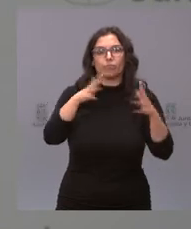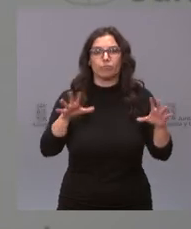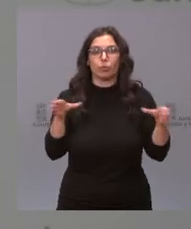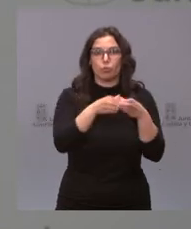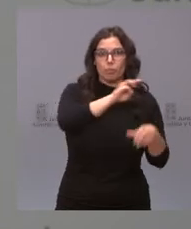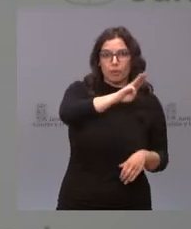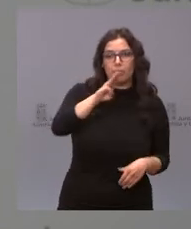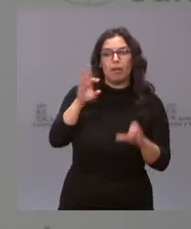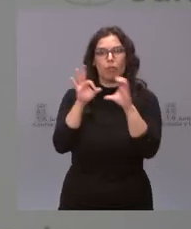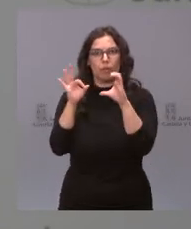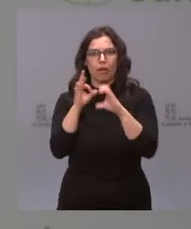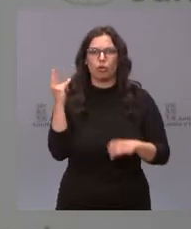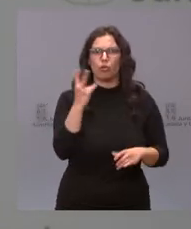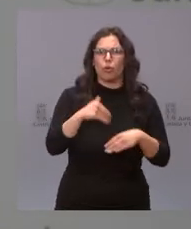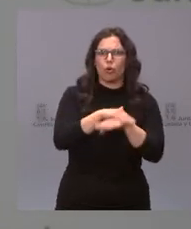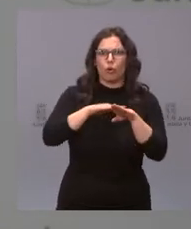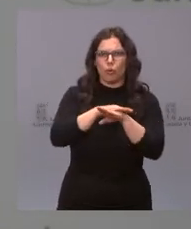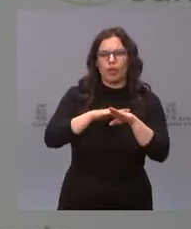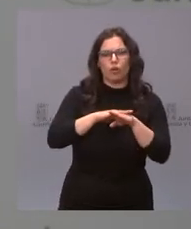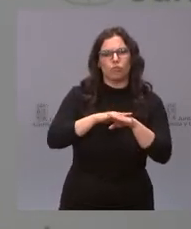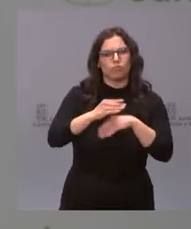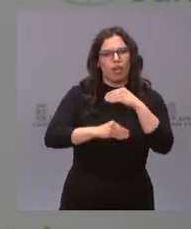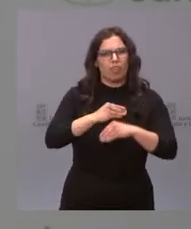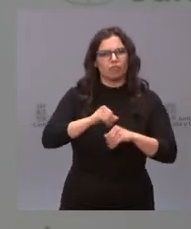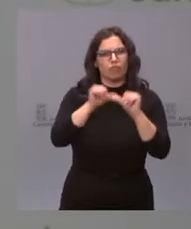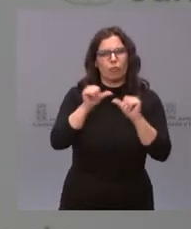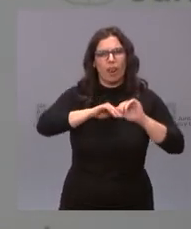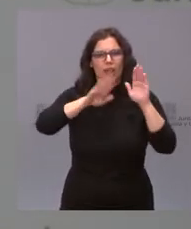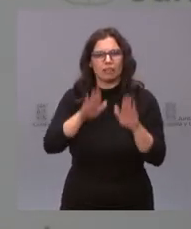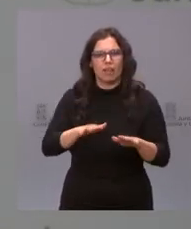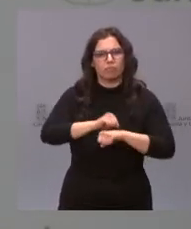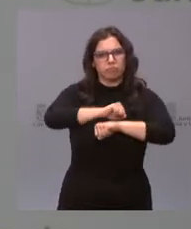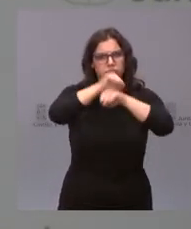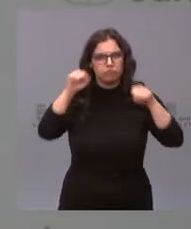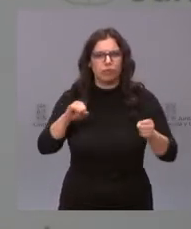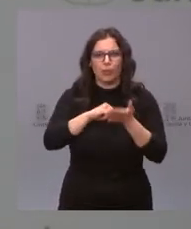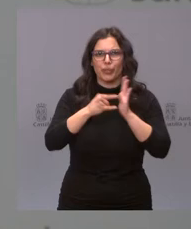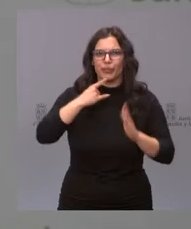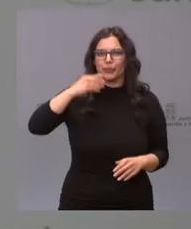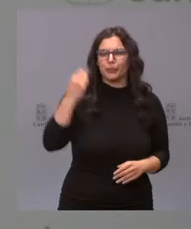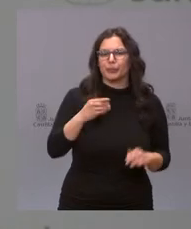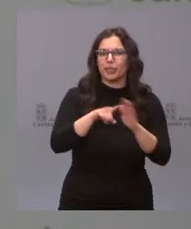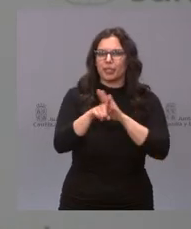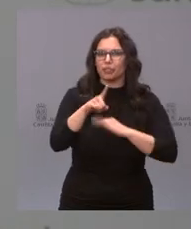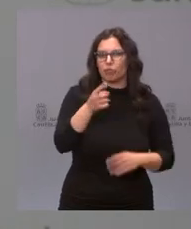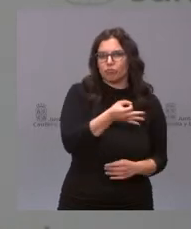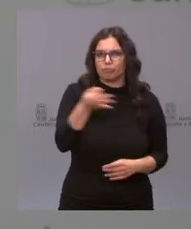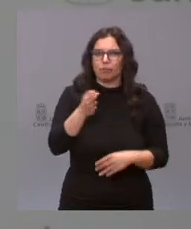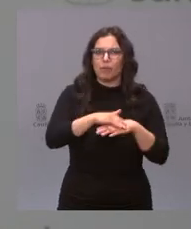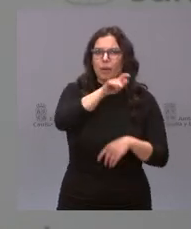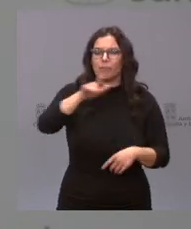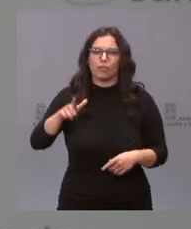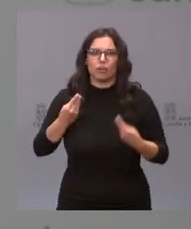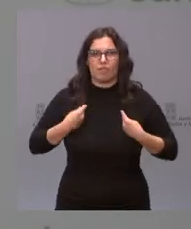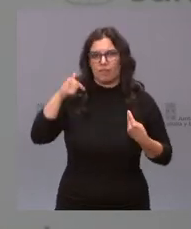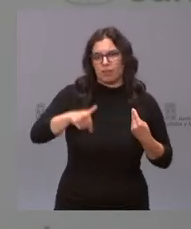Ciudadanos gobierna con lealtad, con solidez, con un buen proyecto y con una buena gestión para todos los ciudadanos de